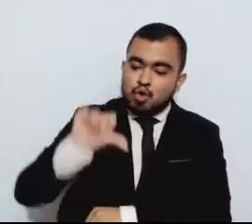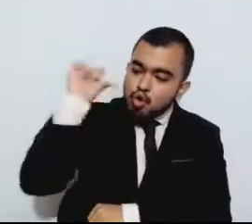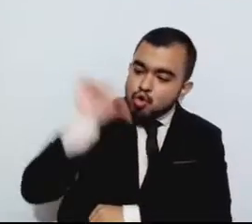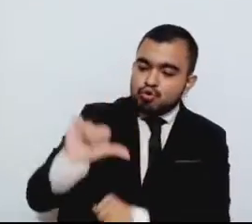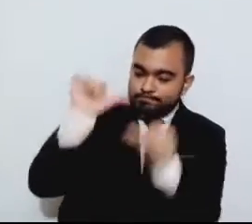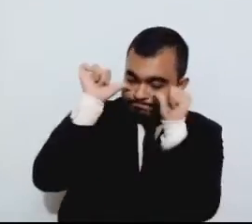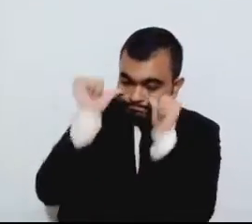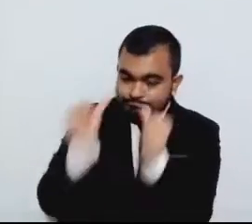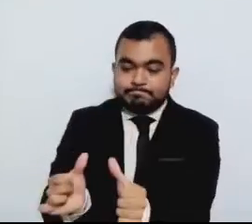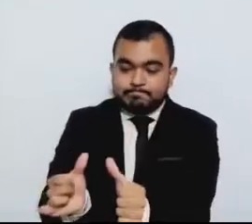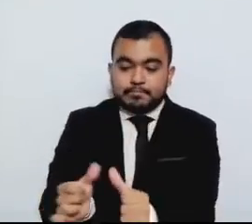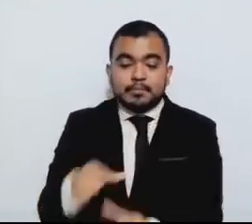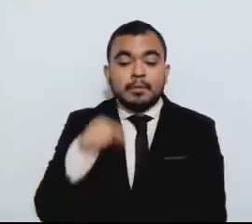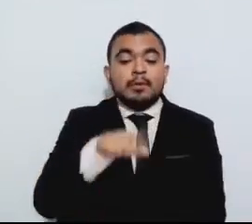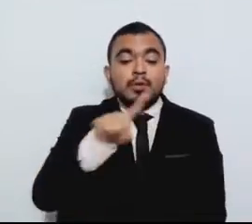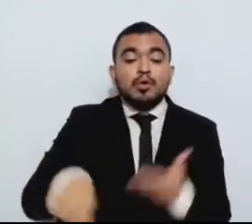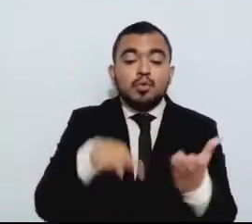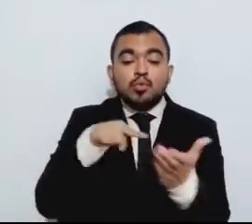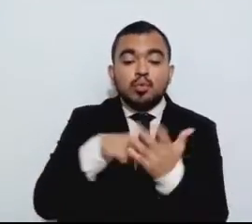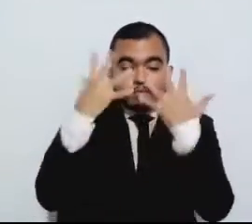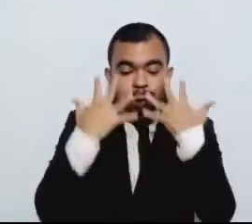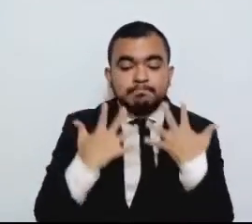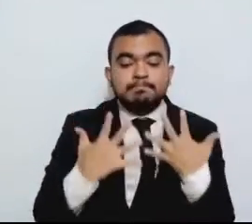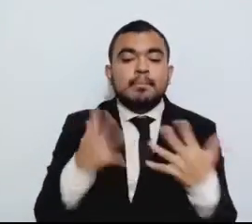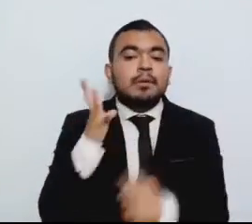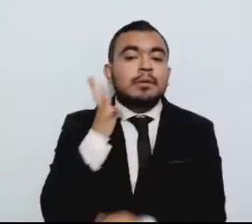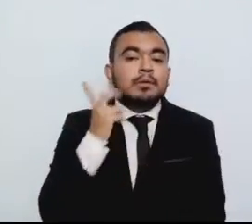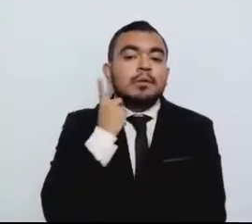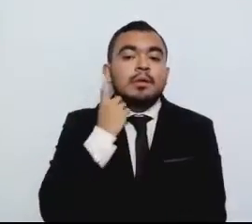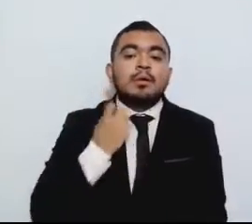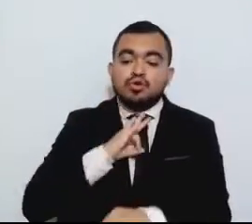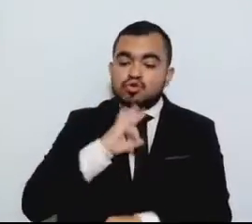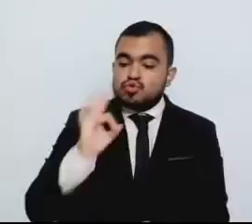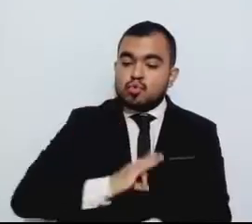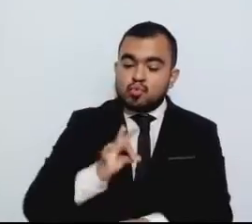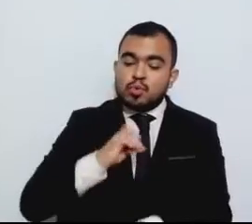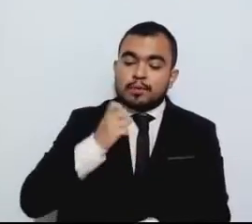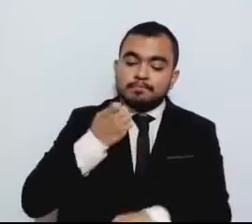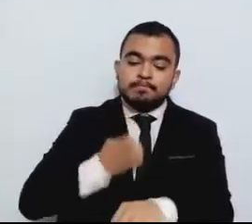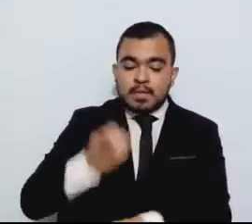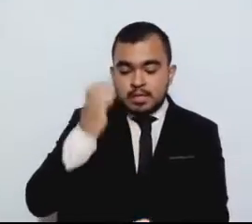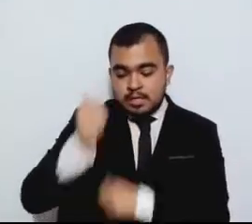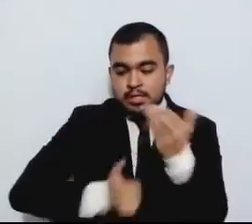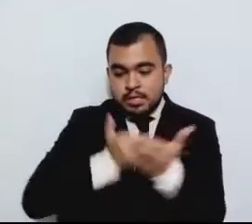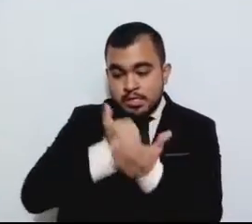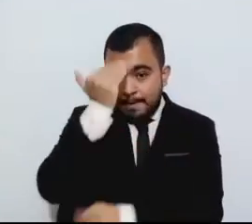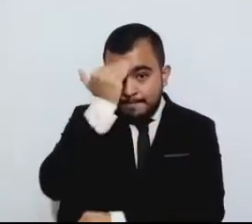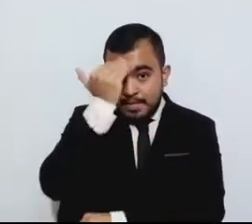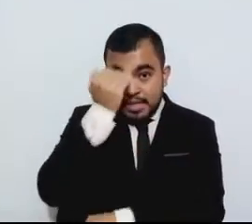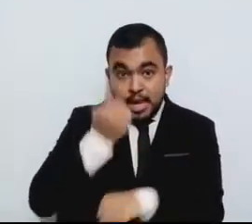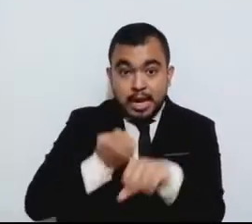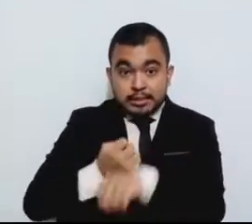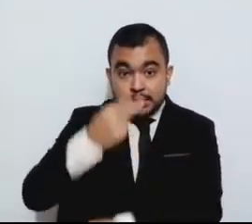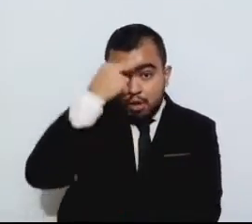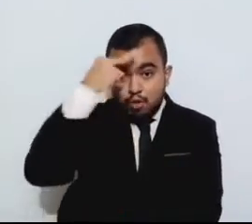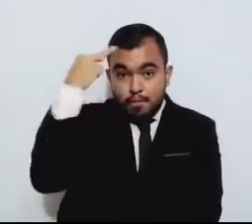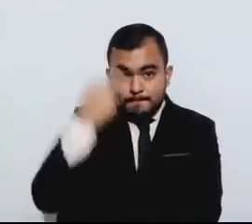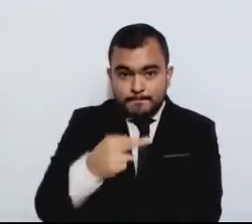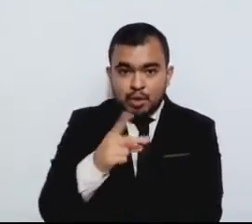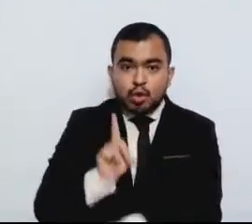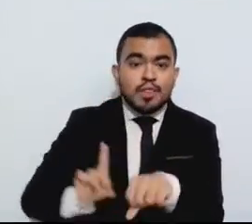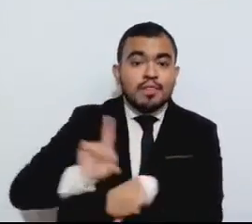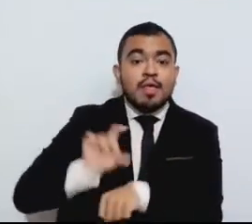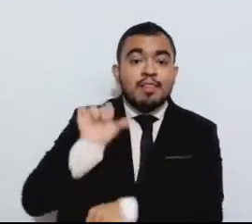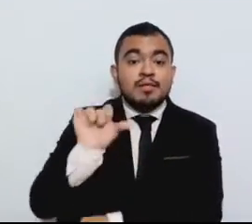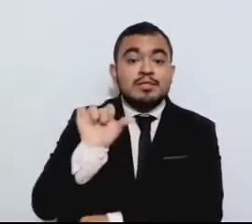Palacio del Poder Legislativo, en la ciudad de Toluca de Lerdo, capital del Estado de México a los 16 días del mes de